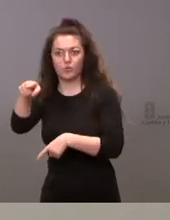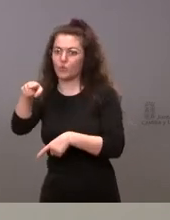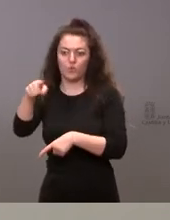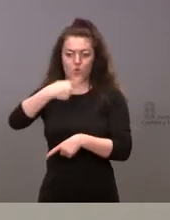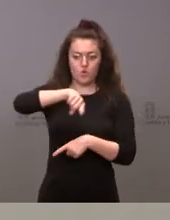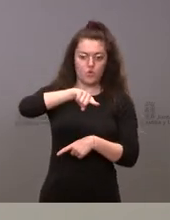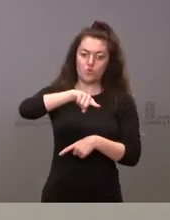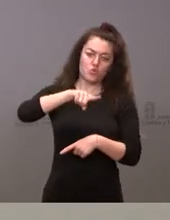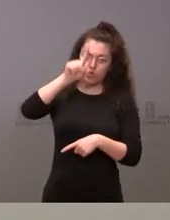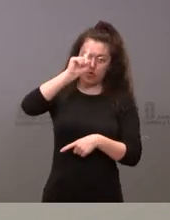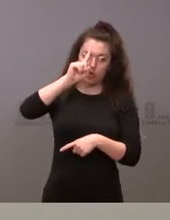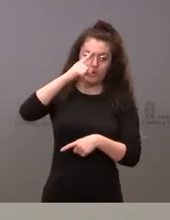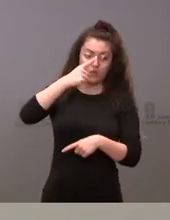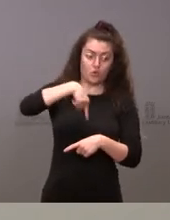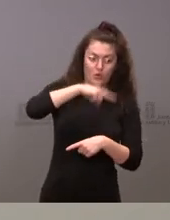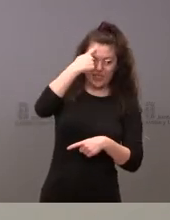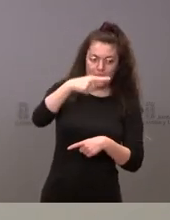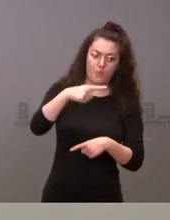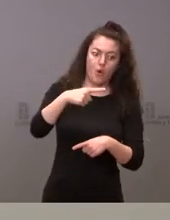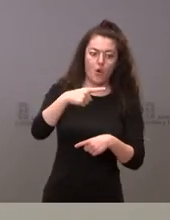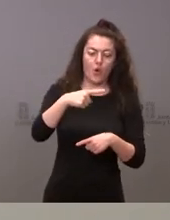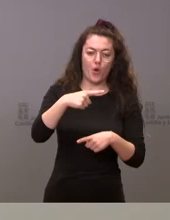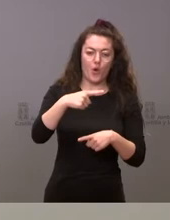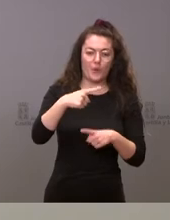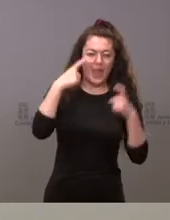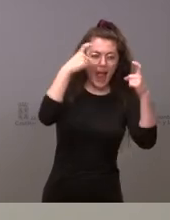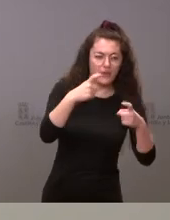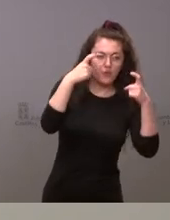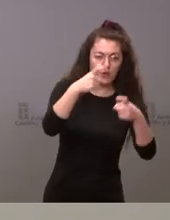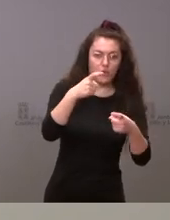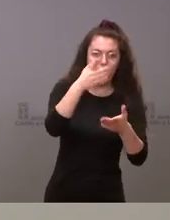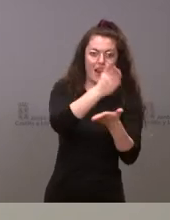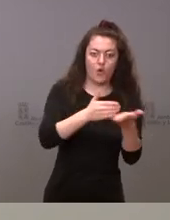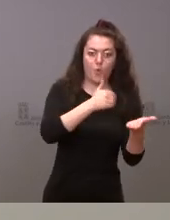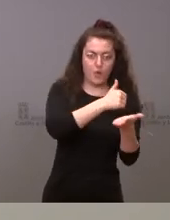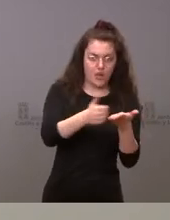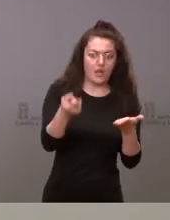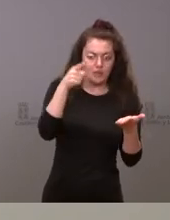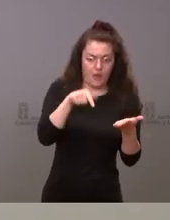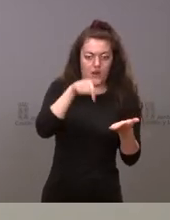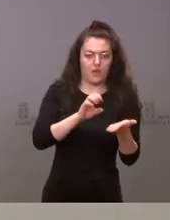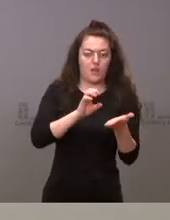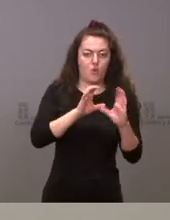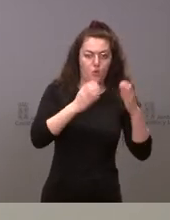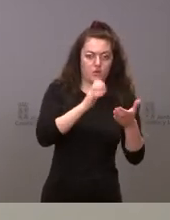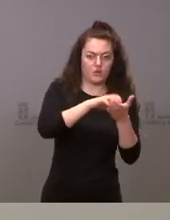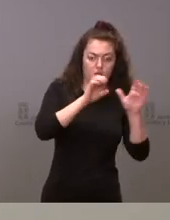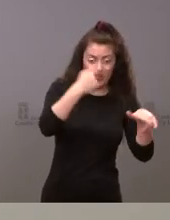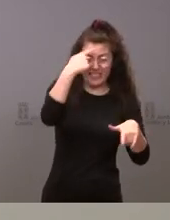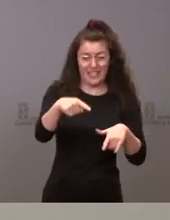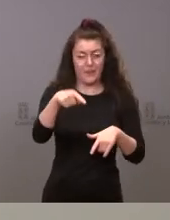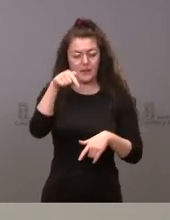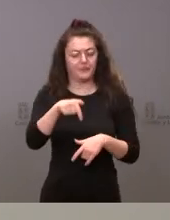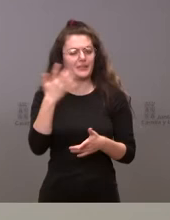mitad de ese esfuerzo va a corresponder a las comunidades autónomas en este caso la Junta de Castilla y León saben ustedes que en alguna ocasión siempre se ha hablado